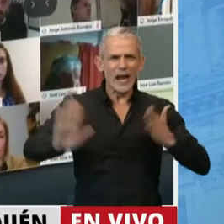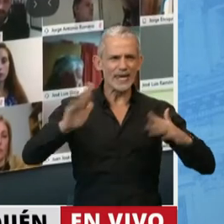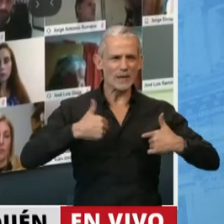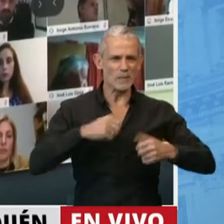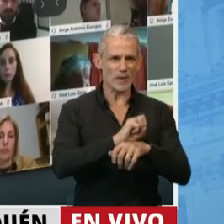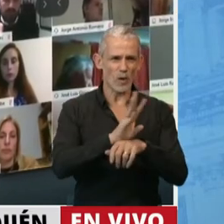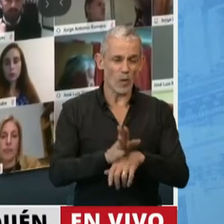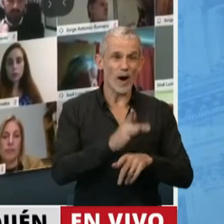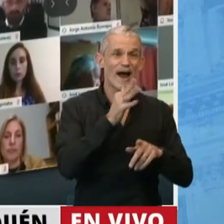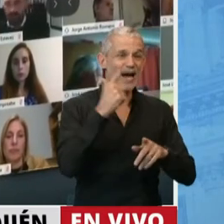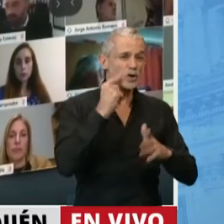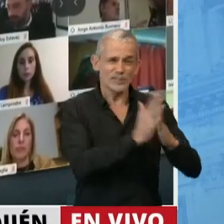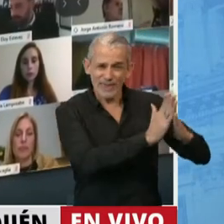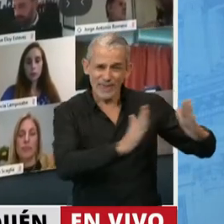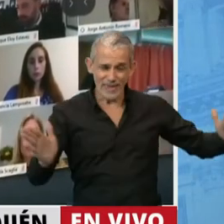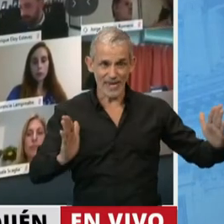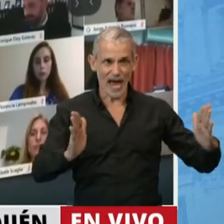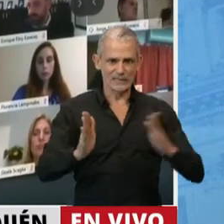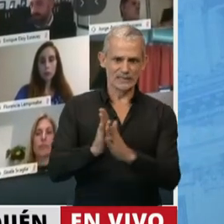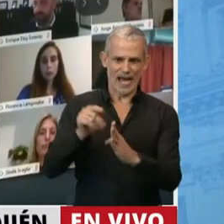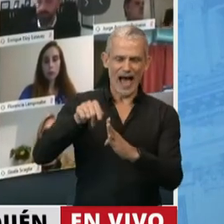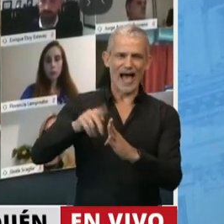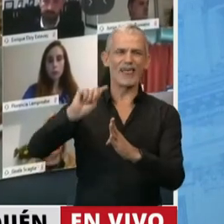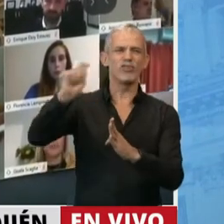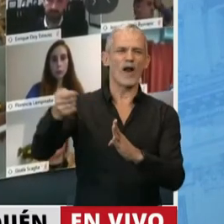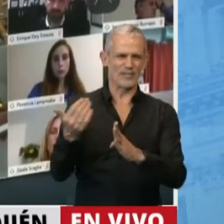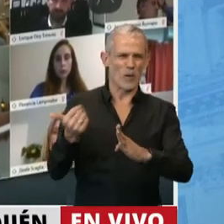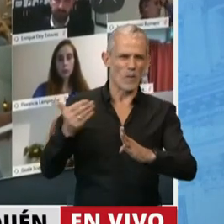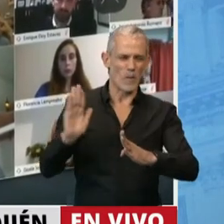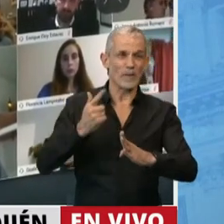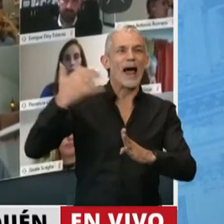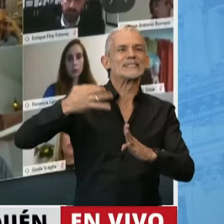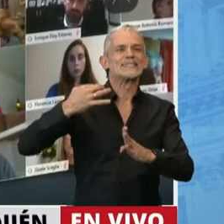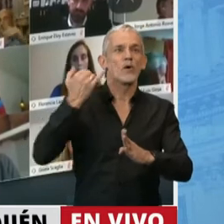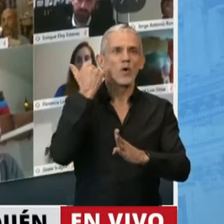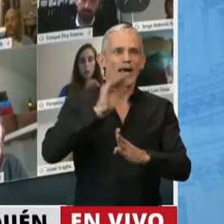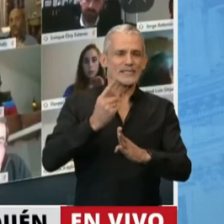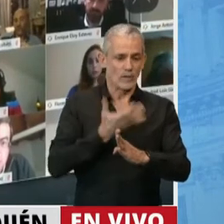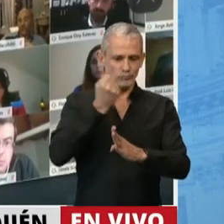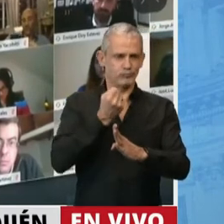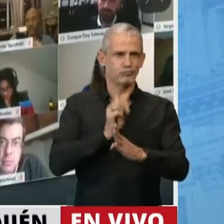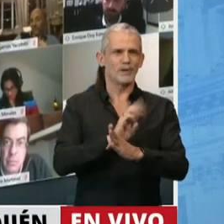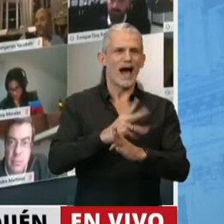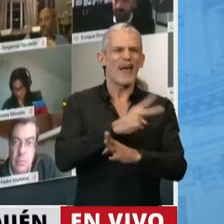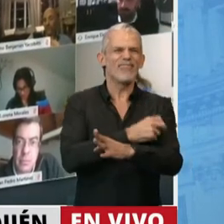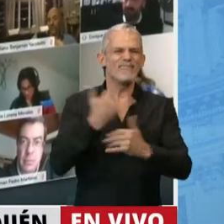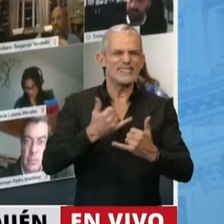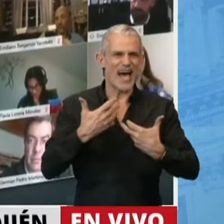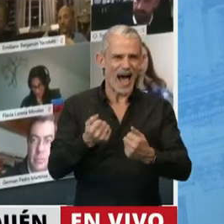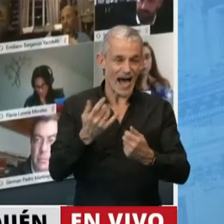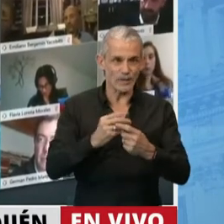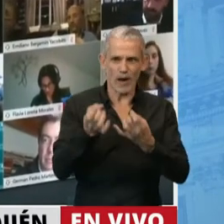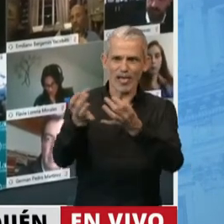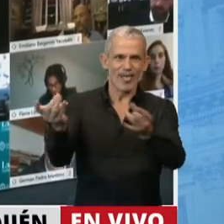síntomas de al menos 14 días previstos a la donación para estar seguros que el paciente recuperado tiene los anticuerpos y no va a